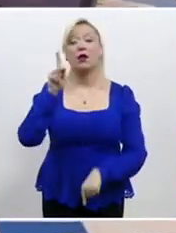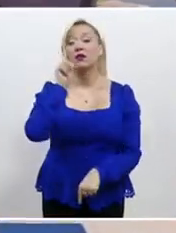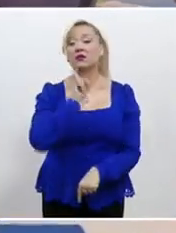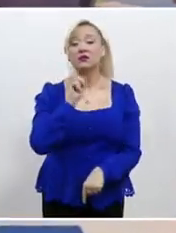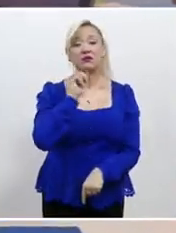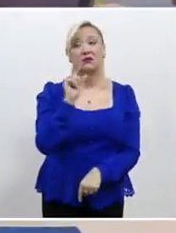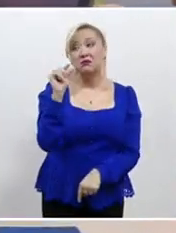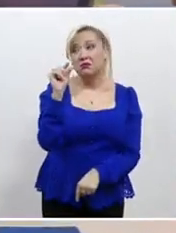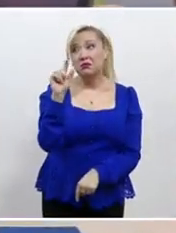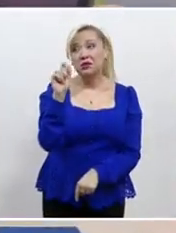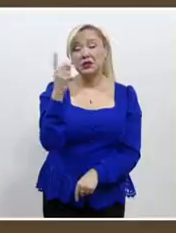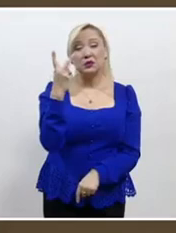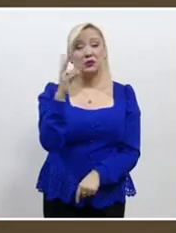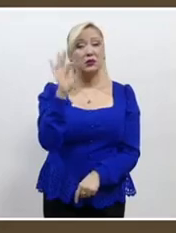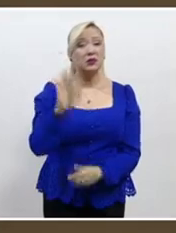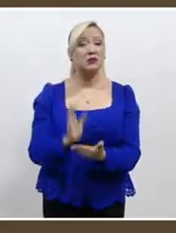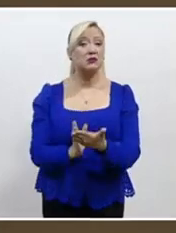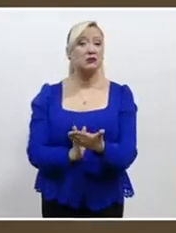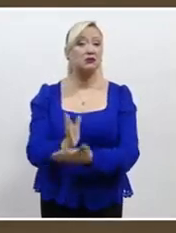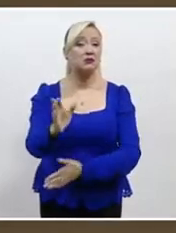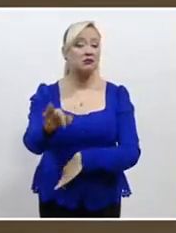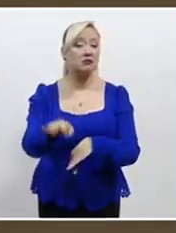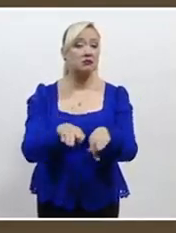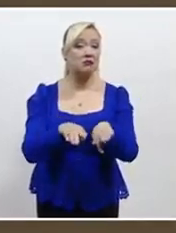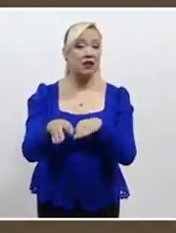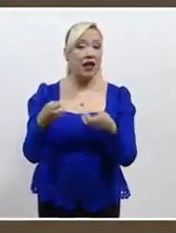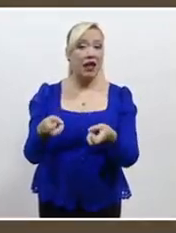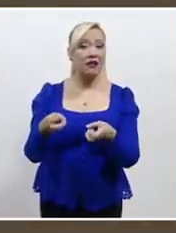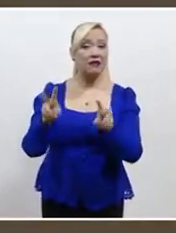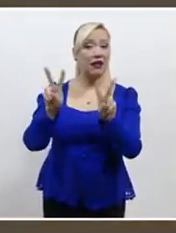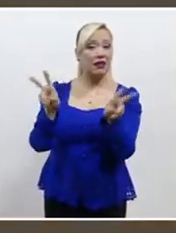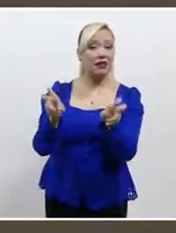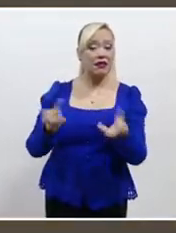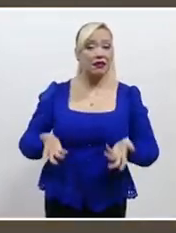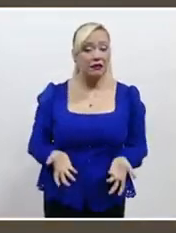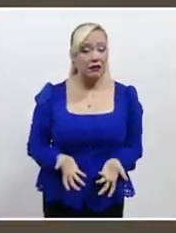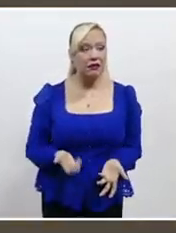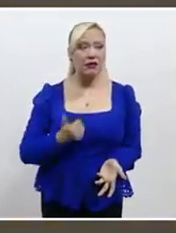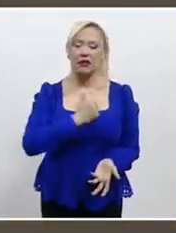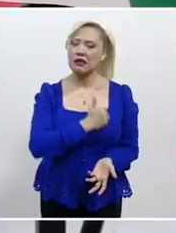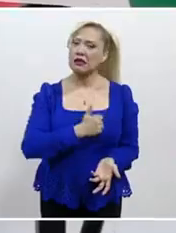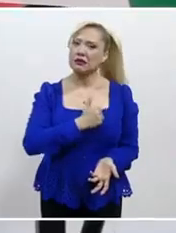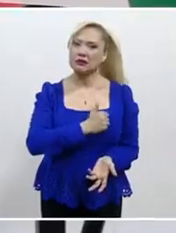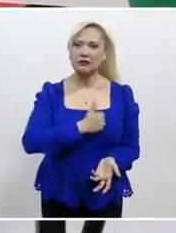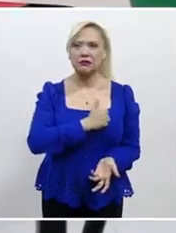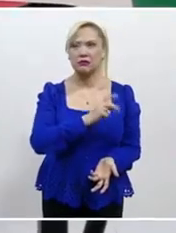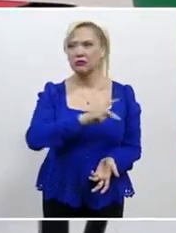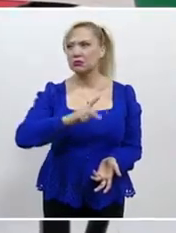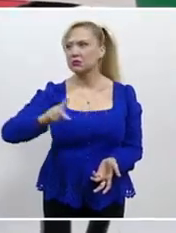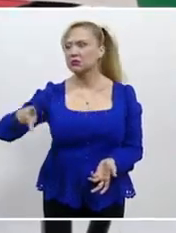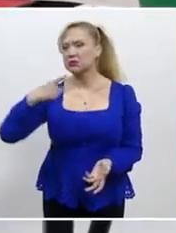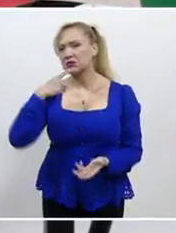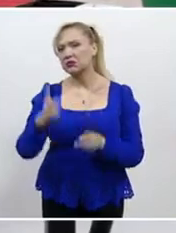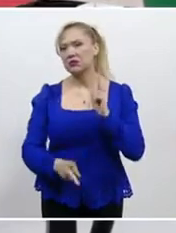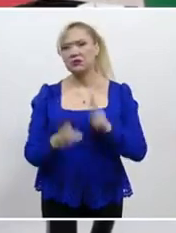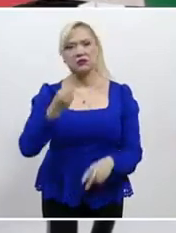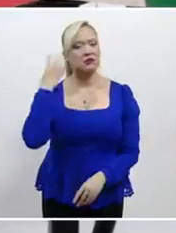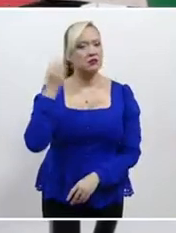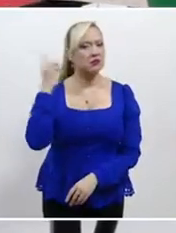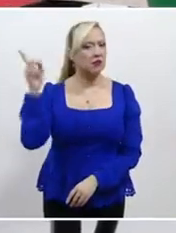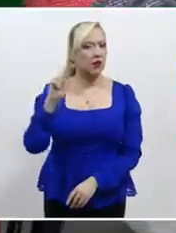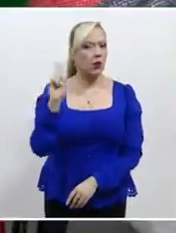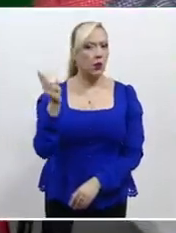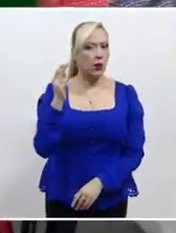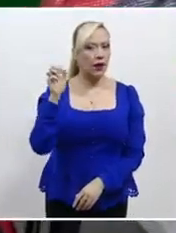solo ocupan el 22% de los puestos de trabajo en estas áreas, lamentaron especialistas en la UNAM. Ante esto, señalan,